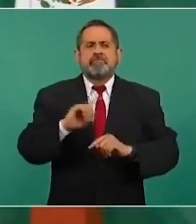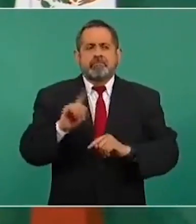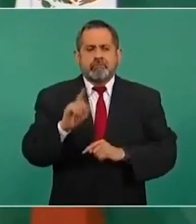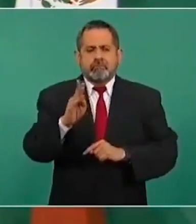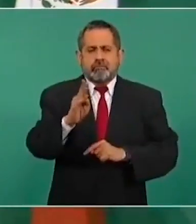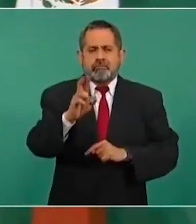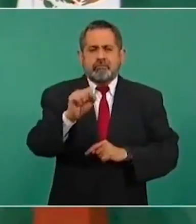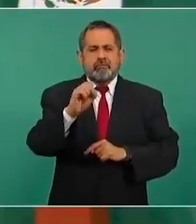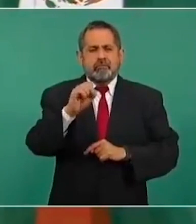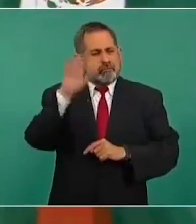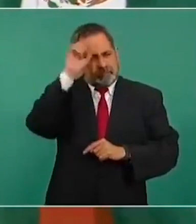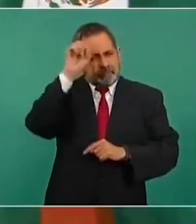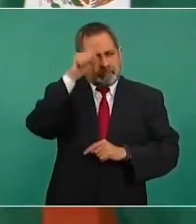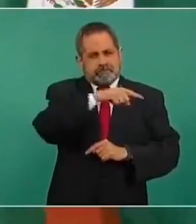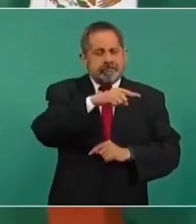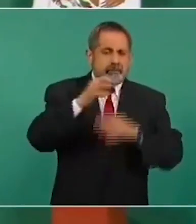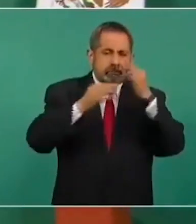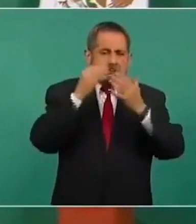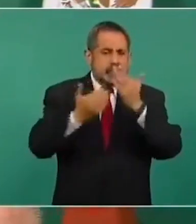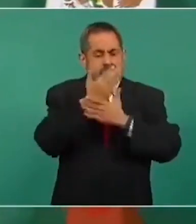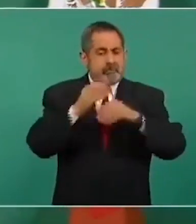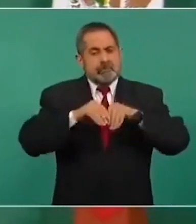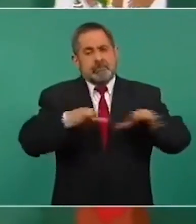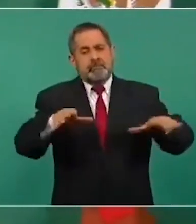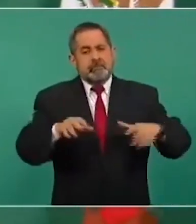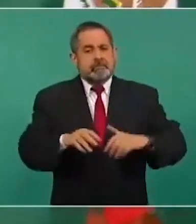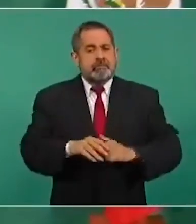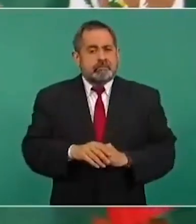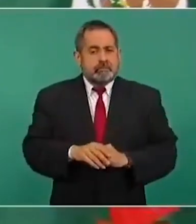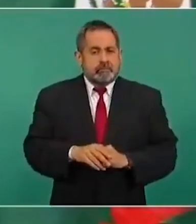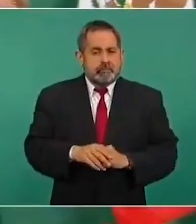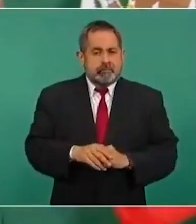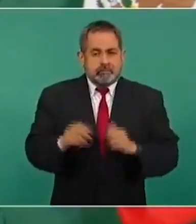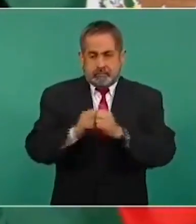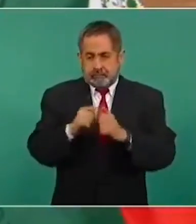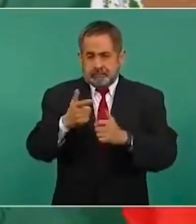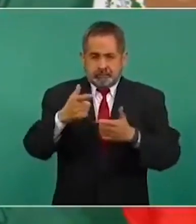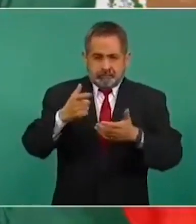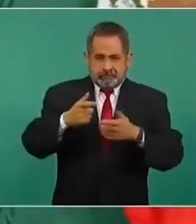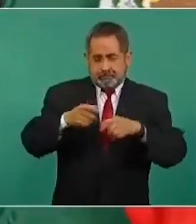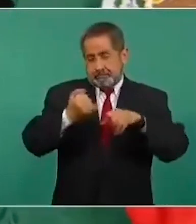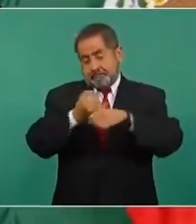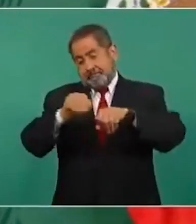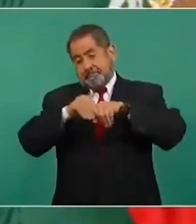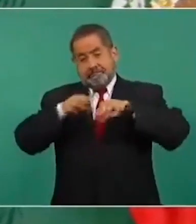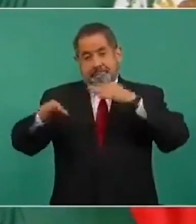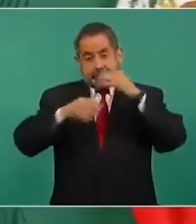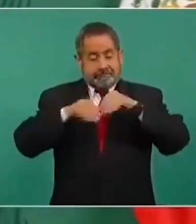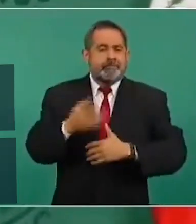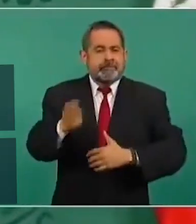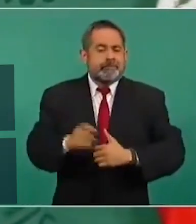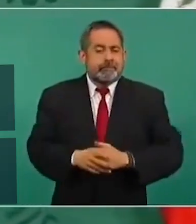Broso, en la mañana, con el dinero, el